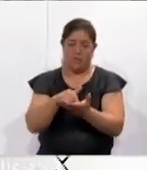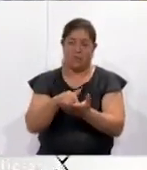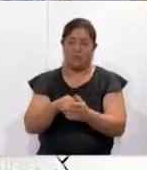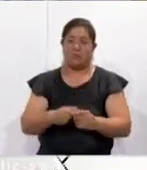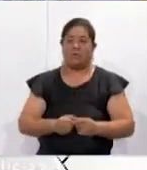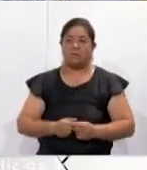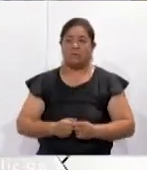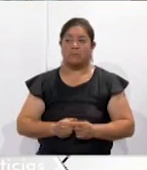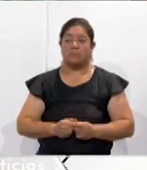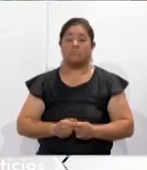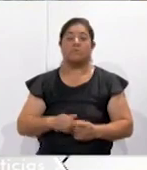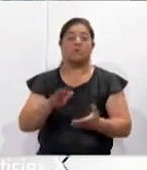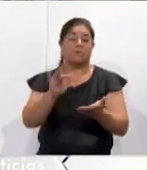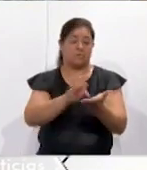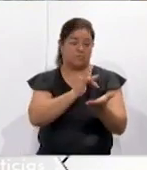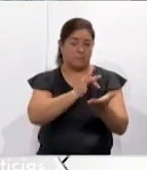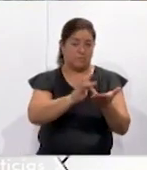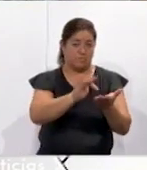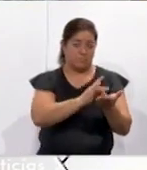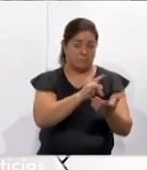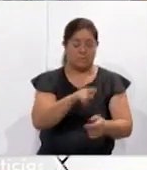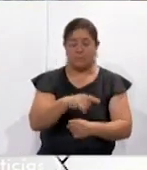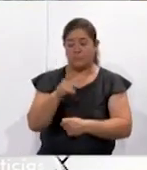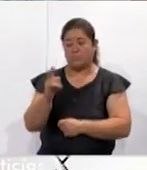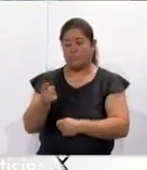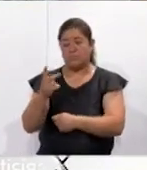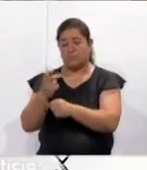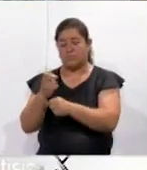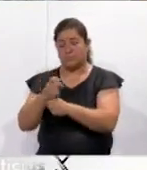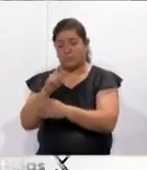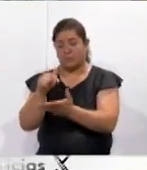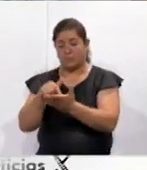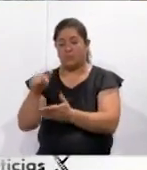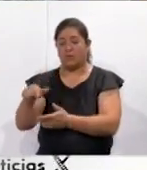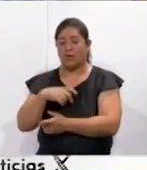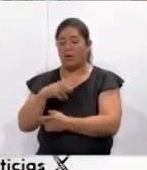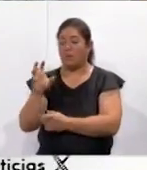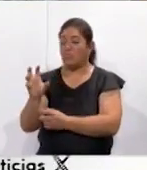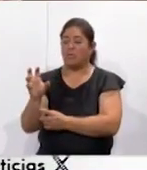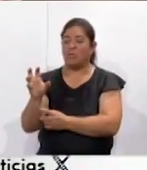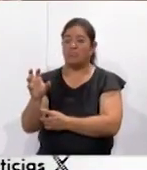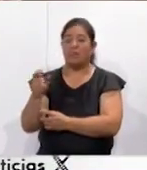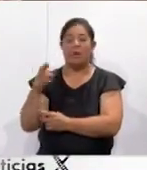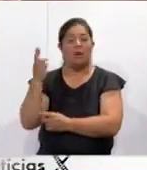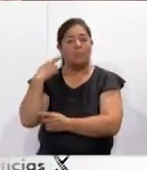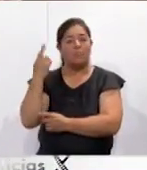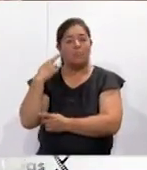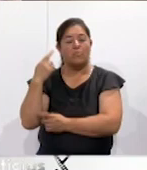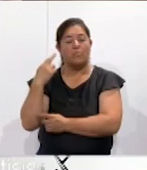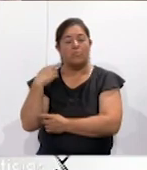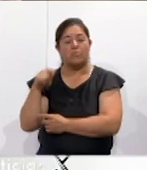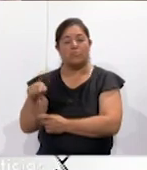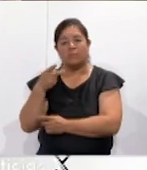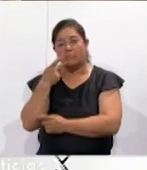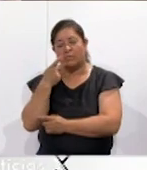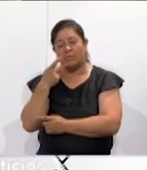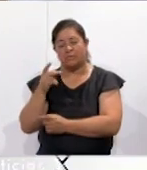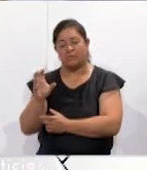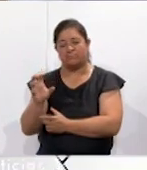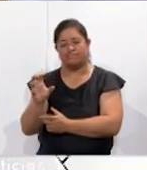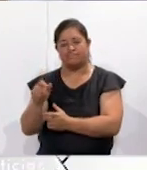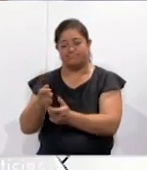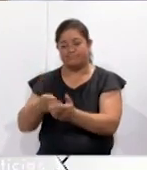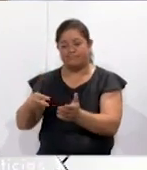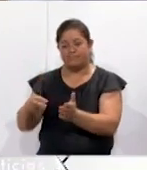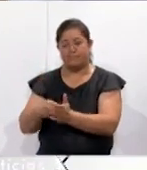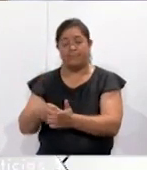tableta para el primer lugar, una bocina inteligente para el segundo lugar. Entonces invitamos a que participen todos los niños. ¿Cuál es el objetivo de este tipo